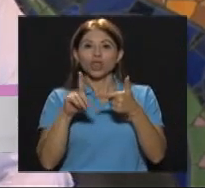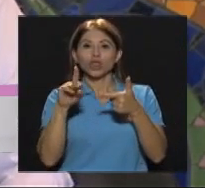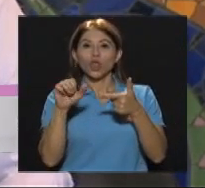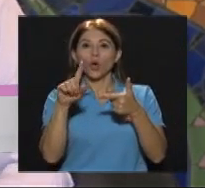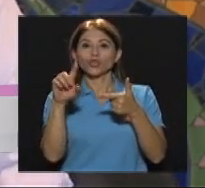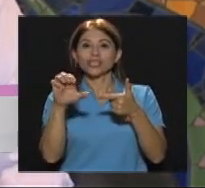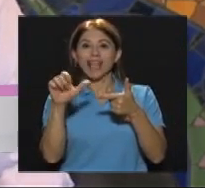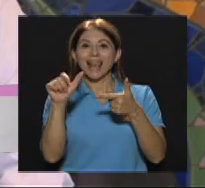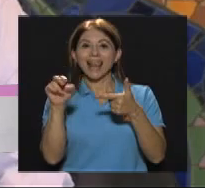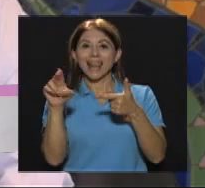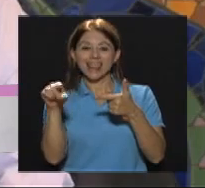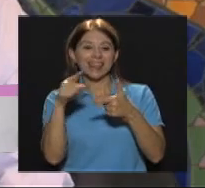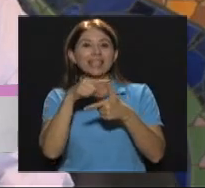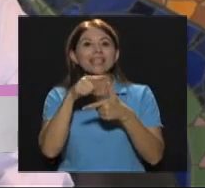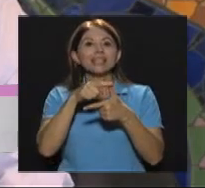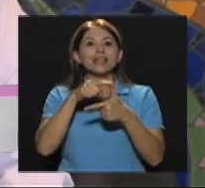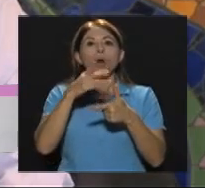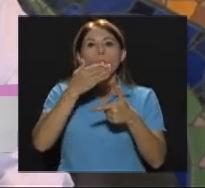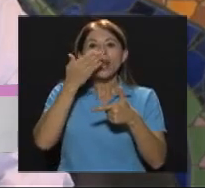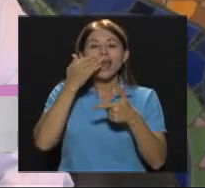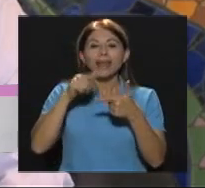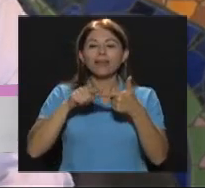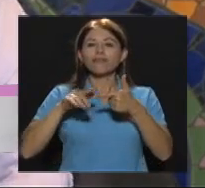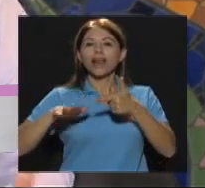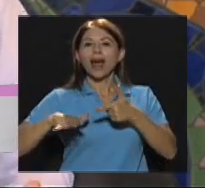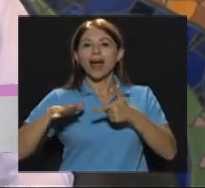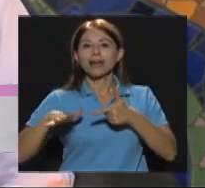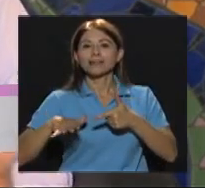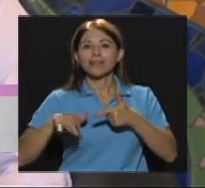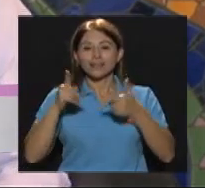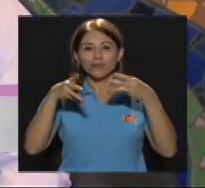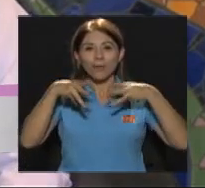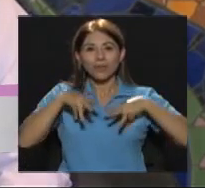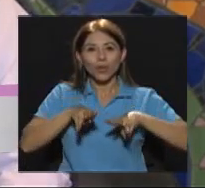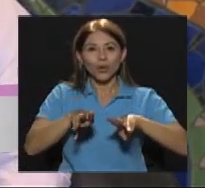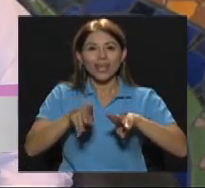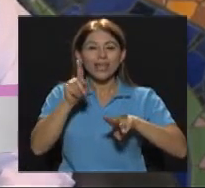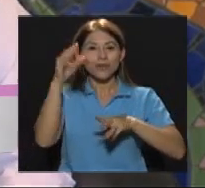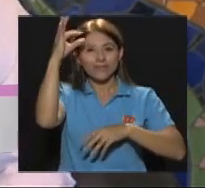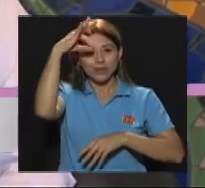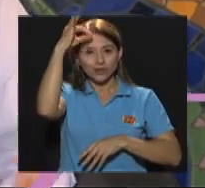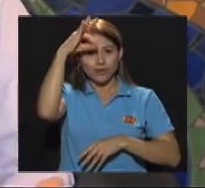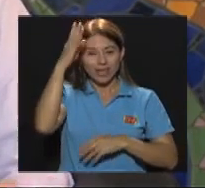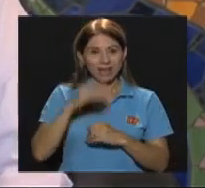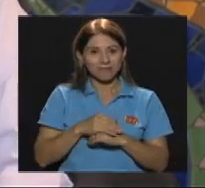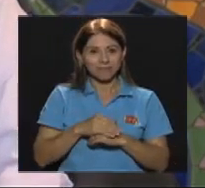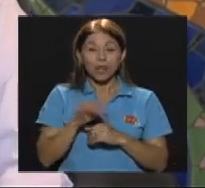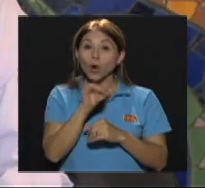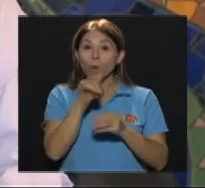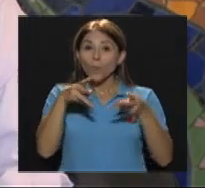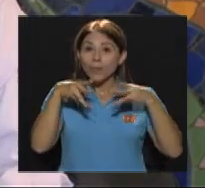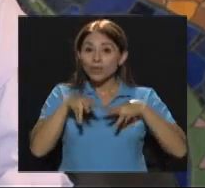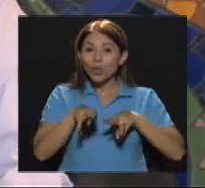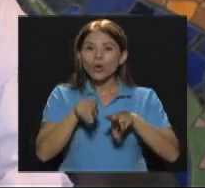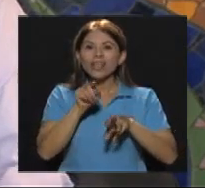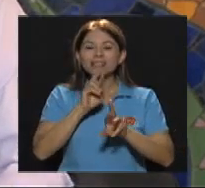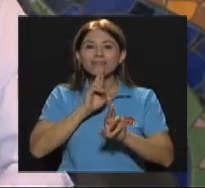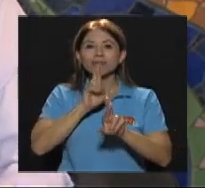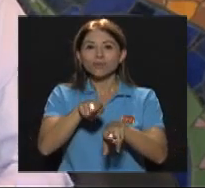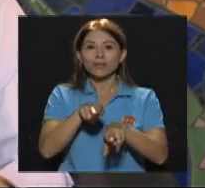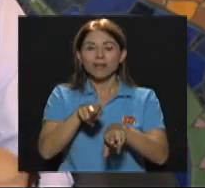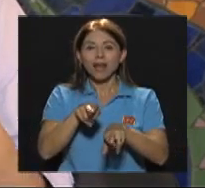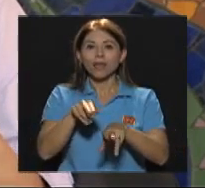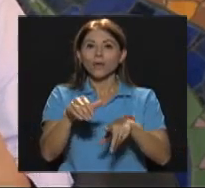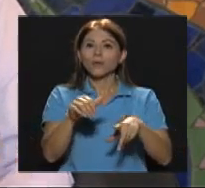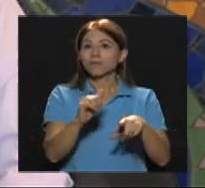oler y relajarse Es una metodología y una filosofía En cuanto a metodología es el resultado